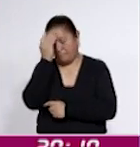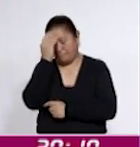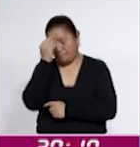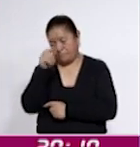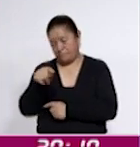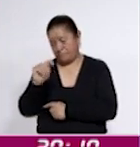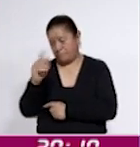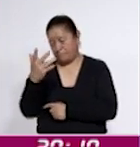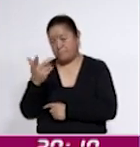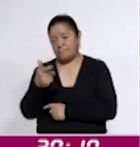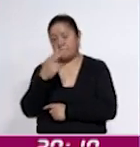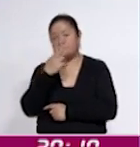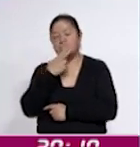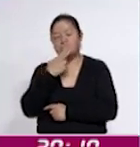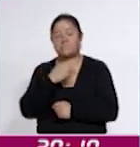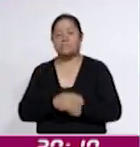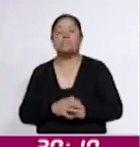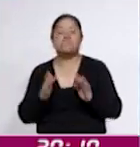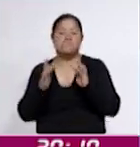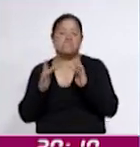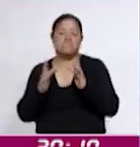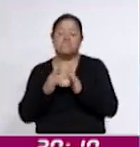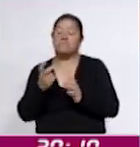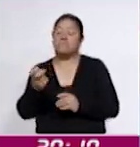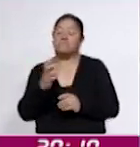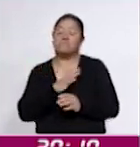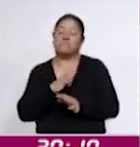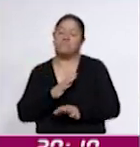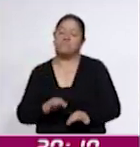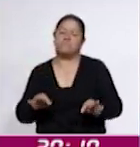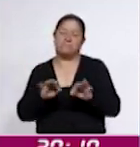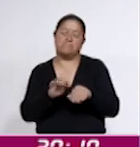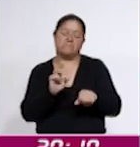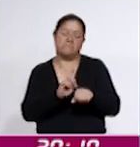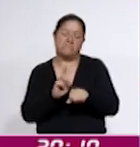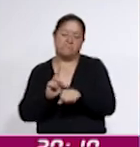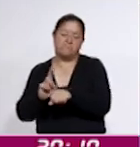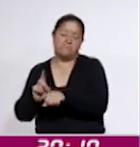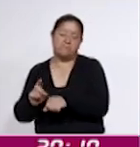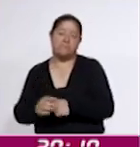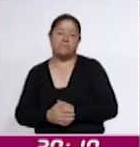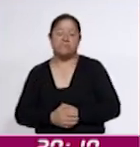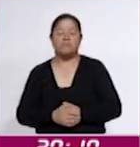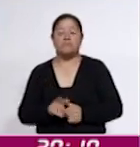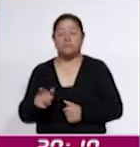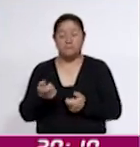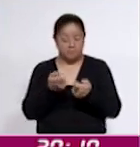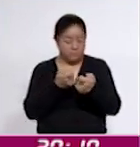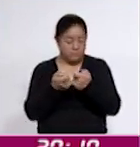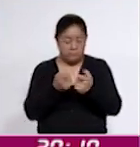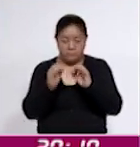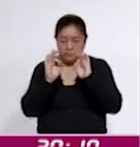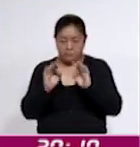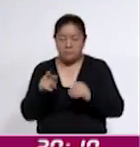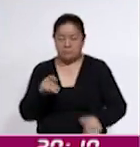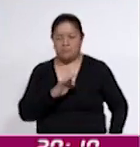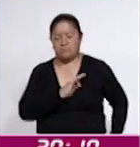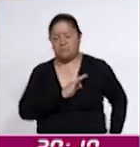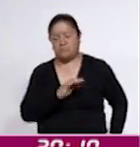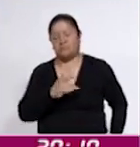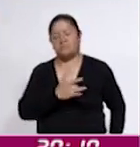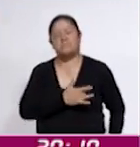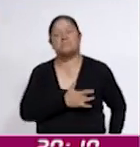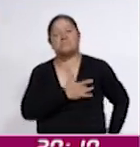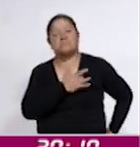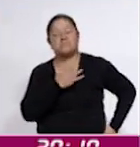Y coincidieron que estas herramientas son cada vez más importantes en la vida cotidiana, y que el dominio de las mismas les permite sentirse más